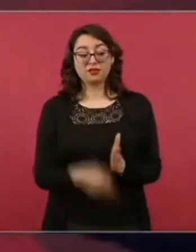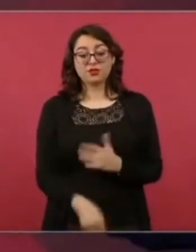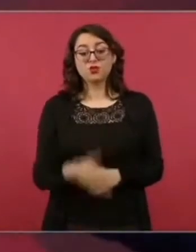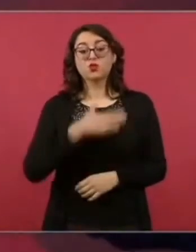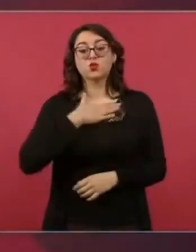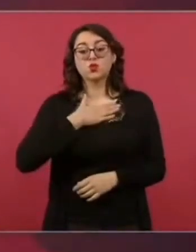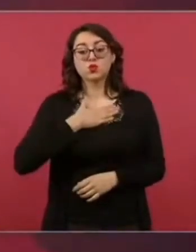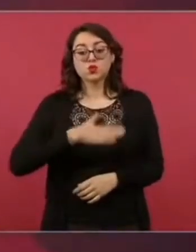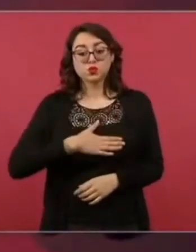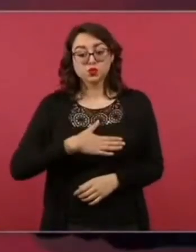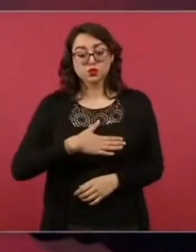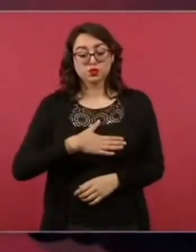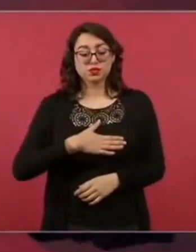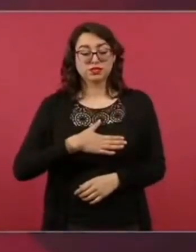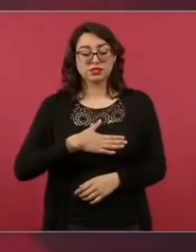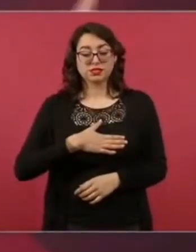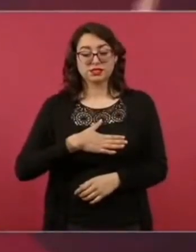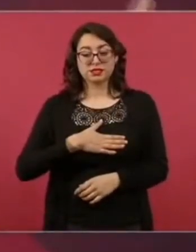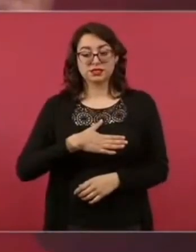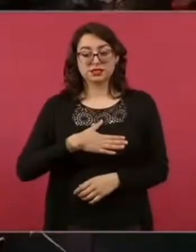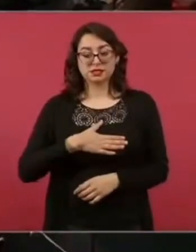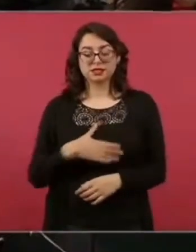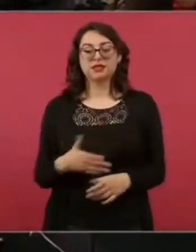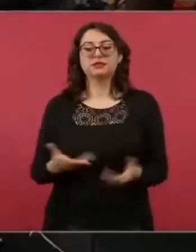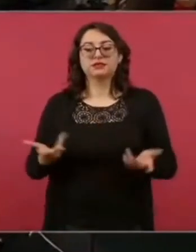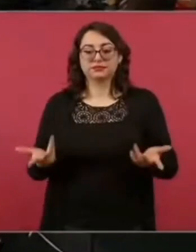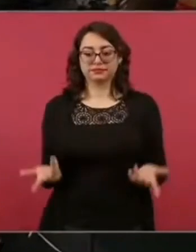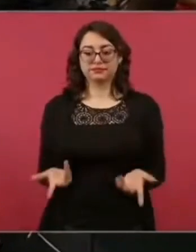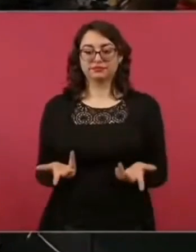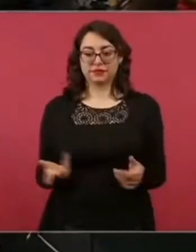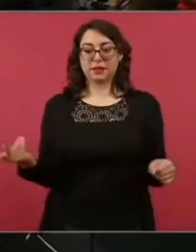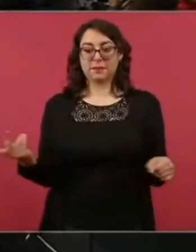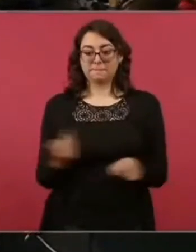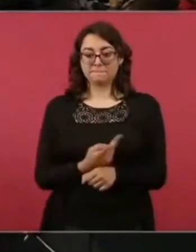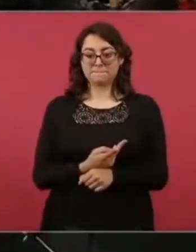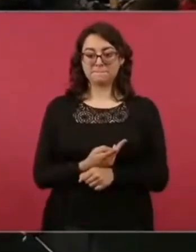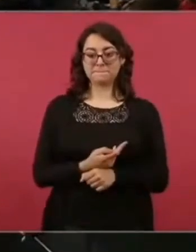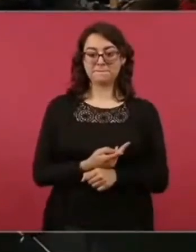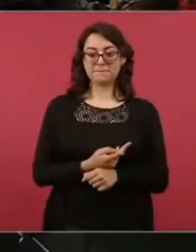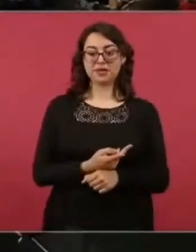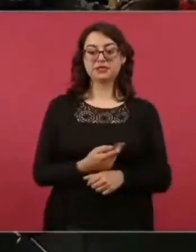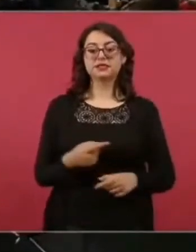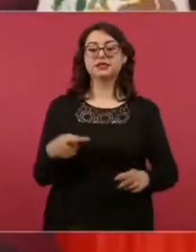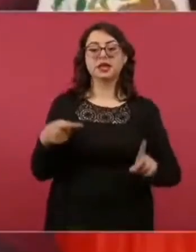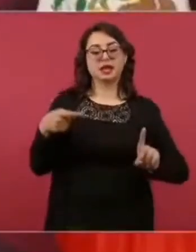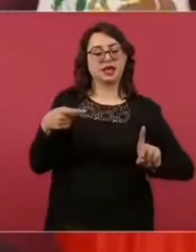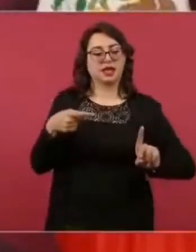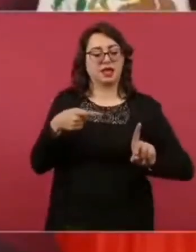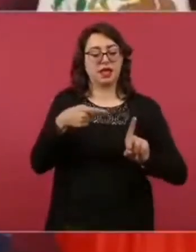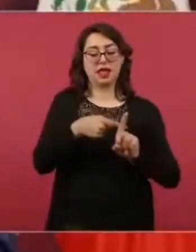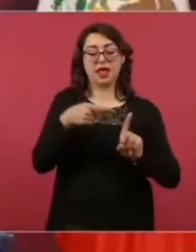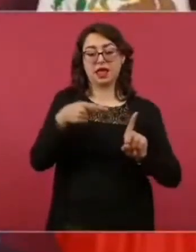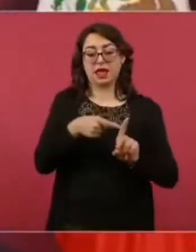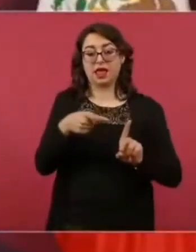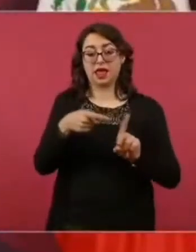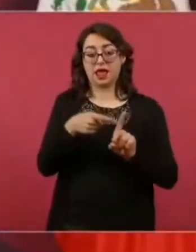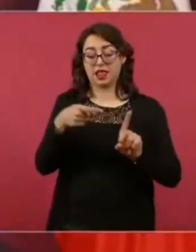Entonces no logró una alianza con el pueblo.